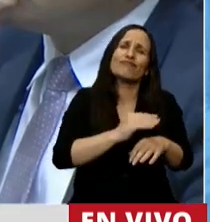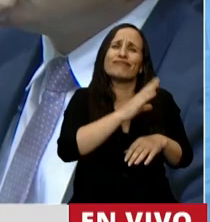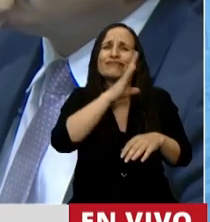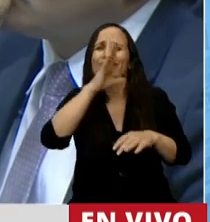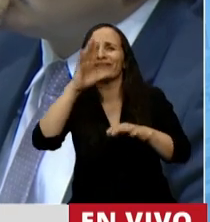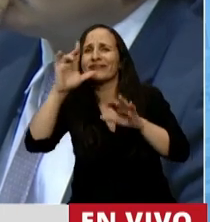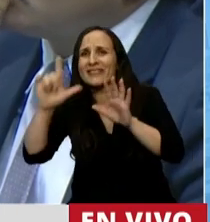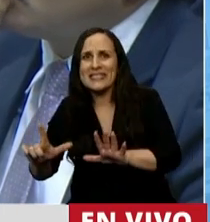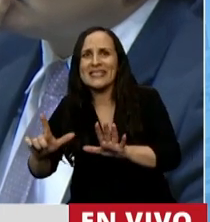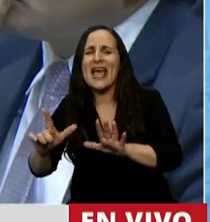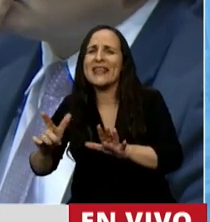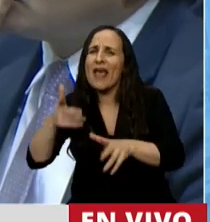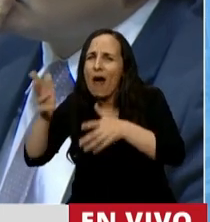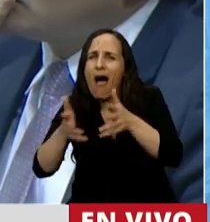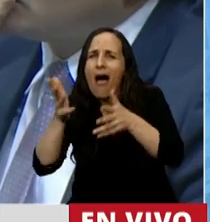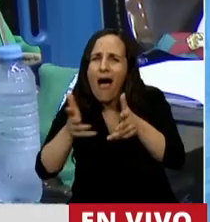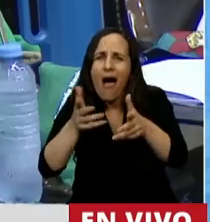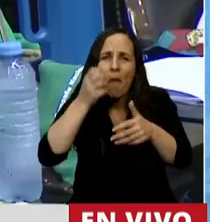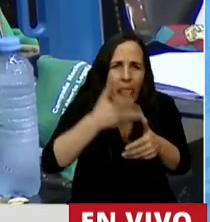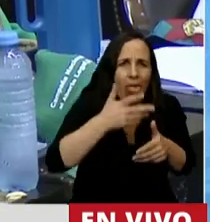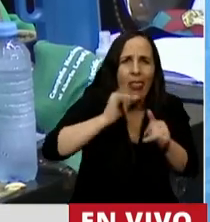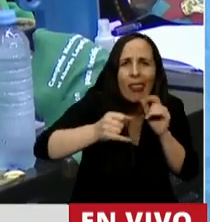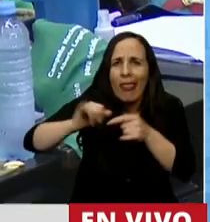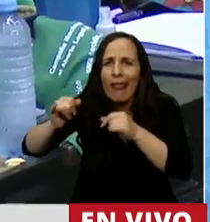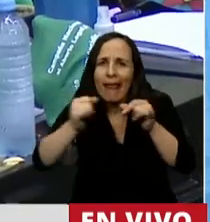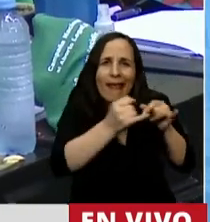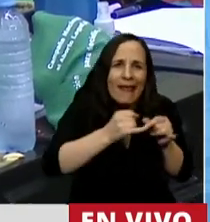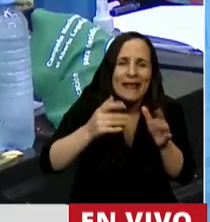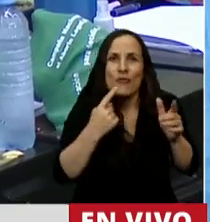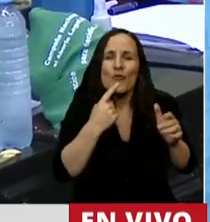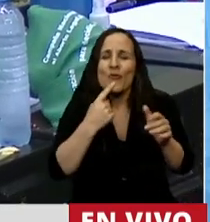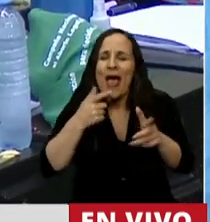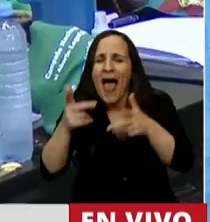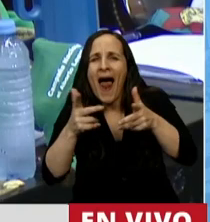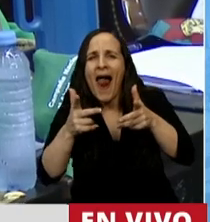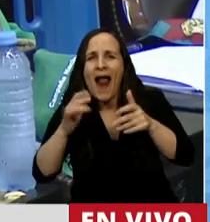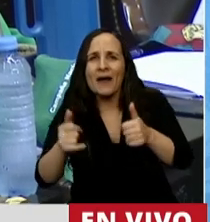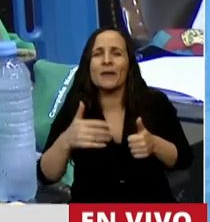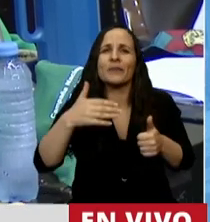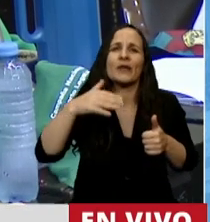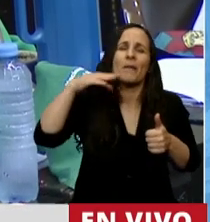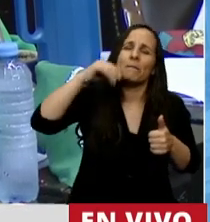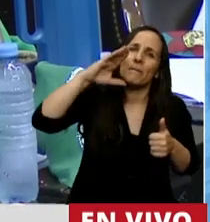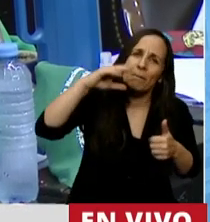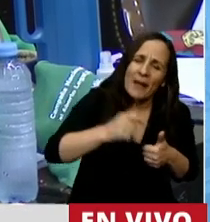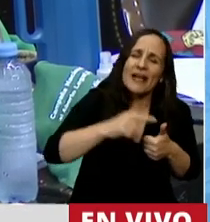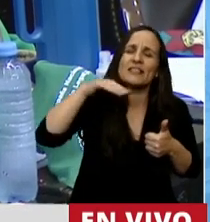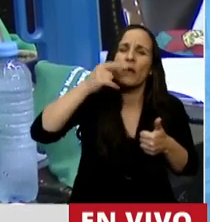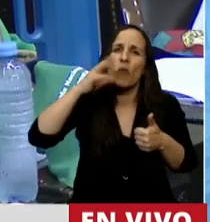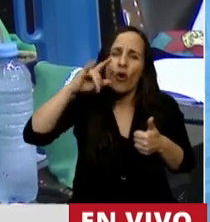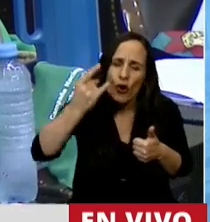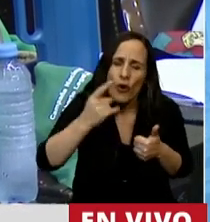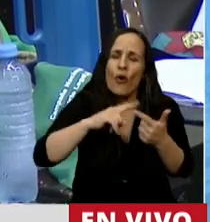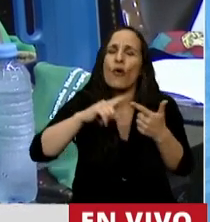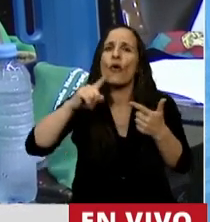logramos convencer a cada uno de los diputados que todavía estaba en duda. Mónica Macha, Cecilia Morola,